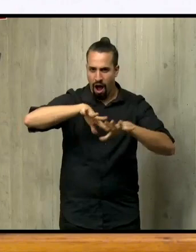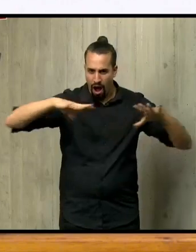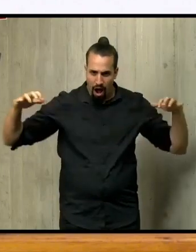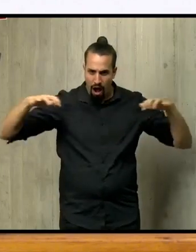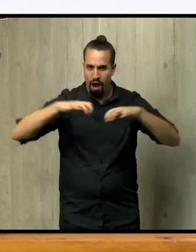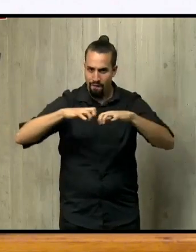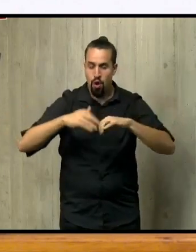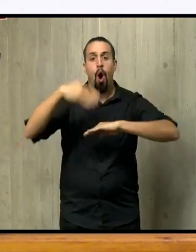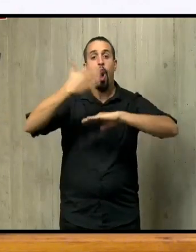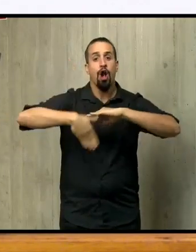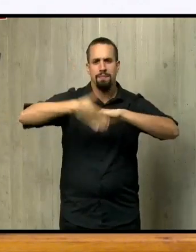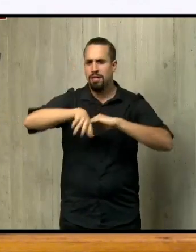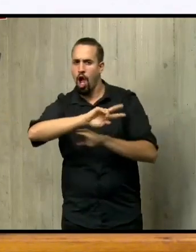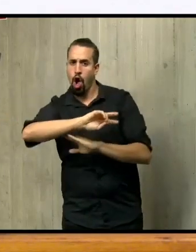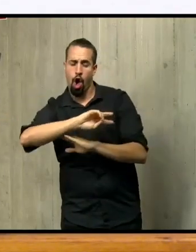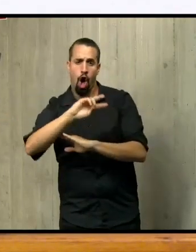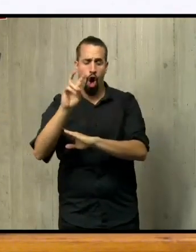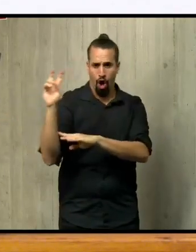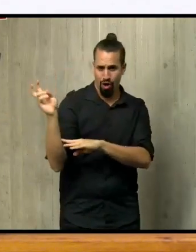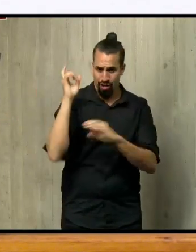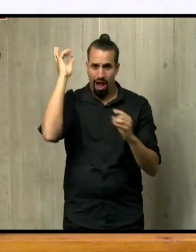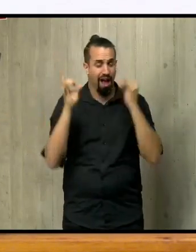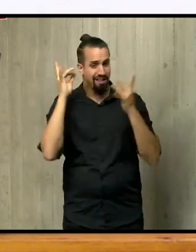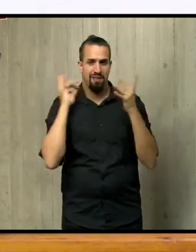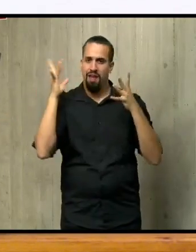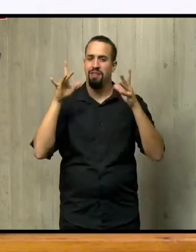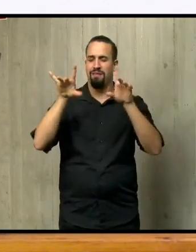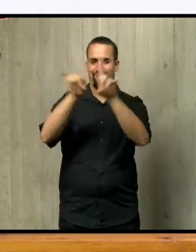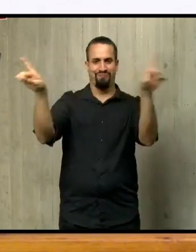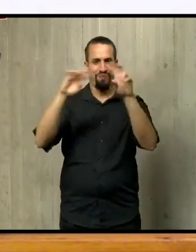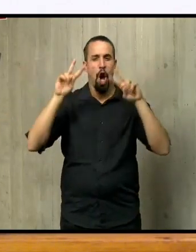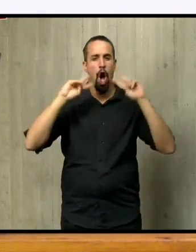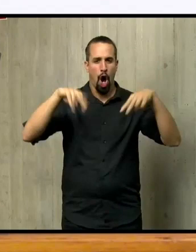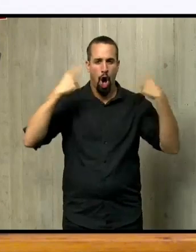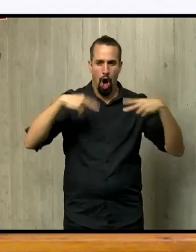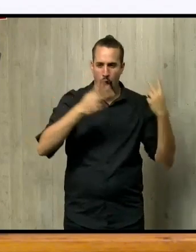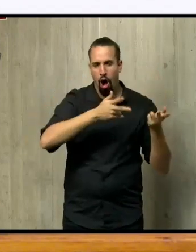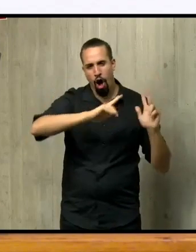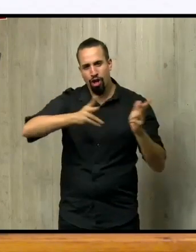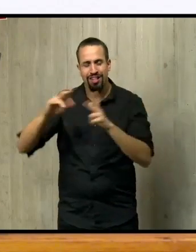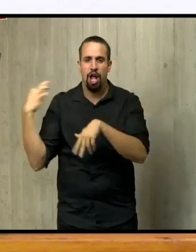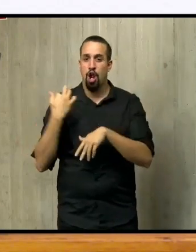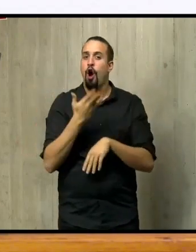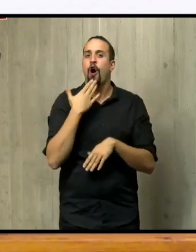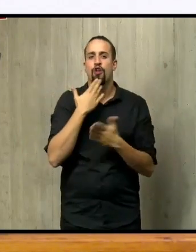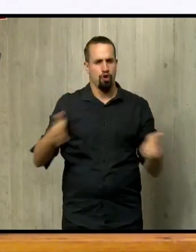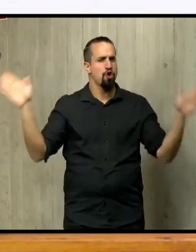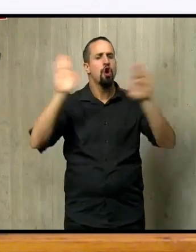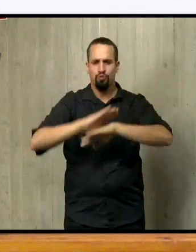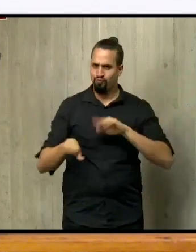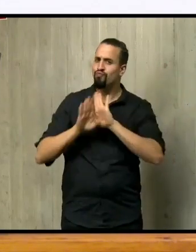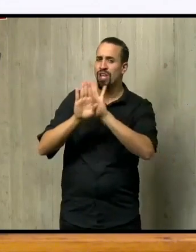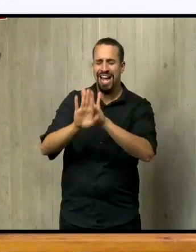de determinadas actividades de hostelería, restauración, ocio nocturno, ni